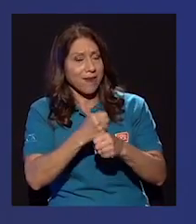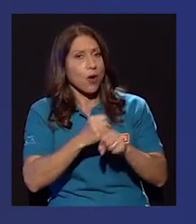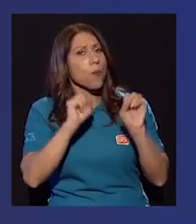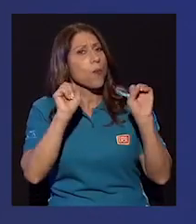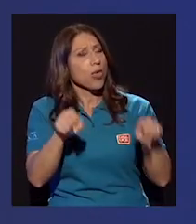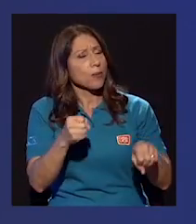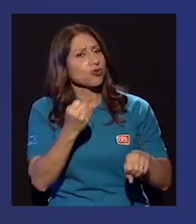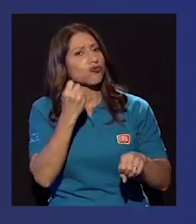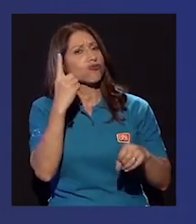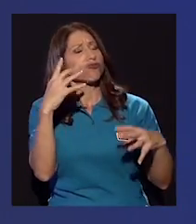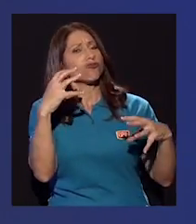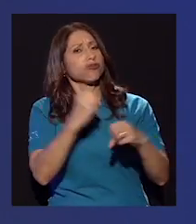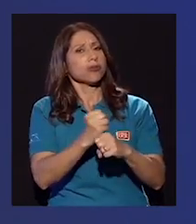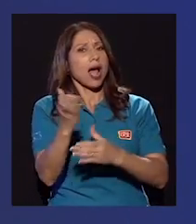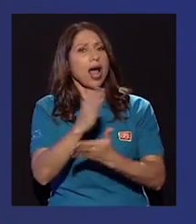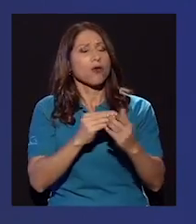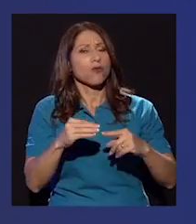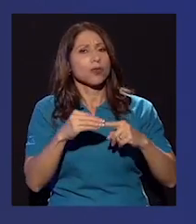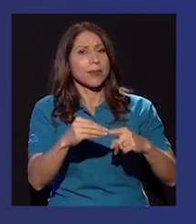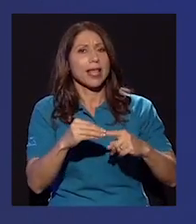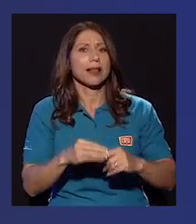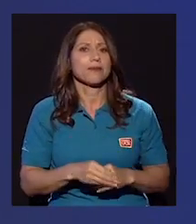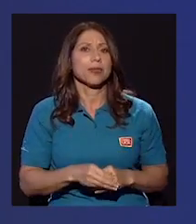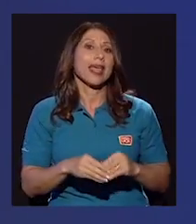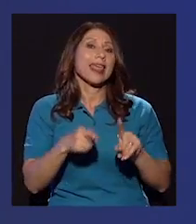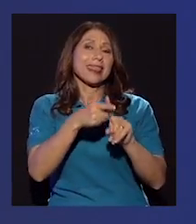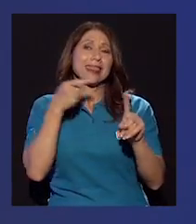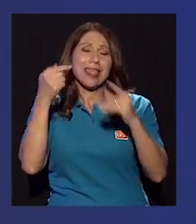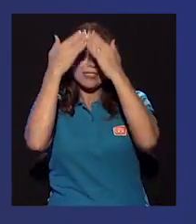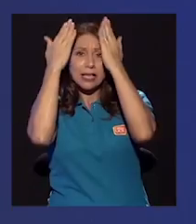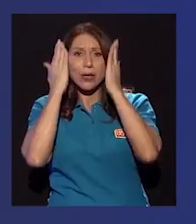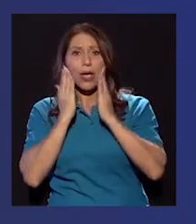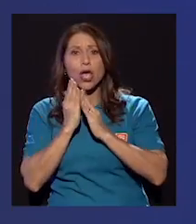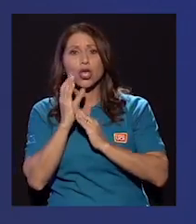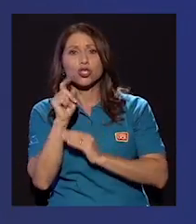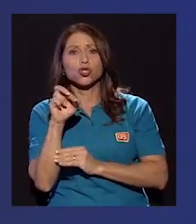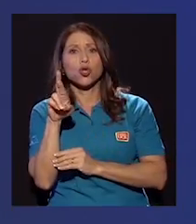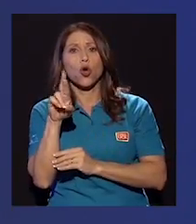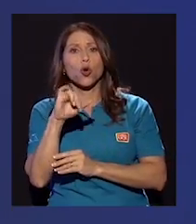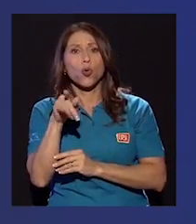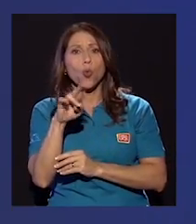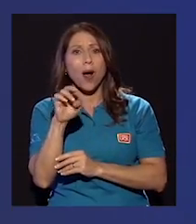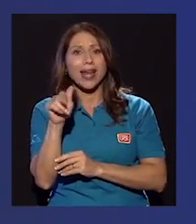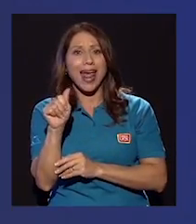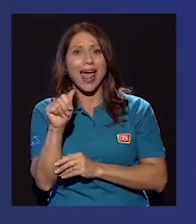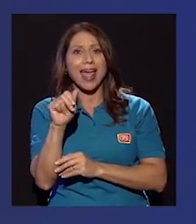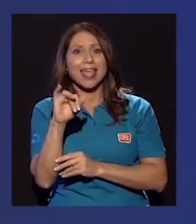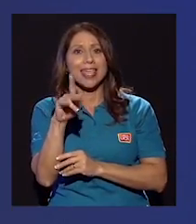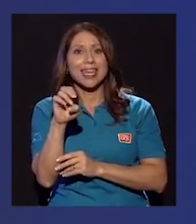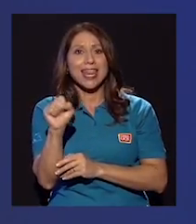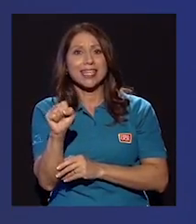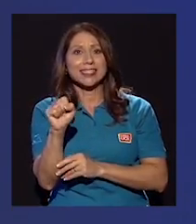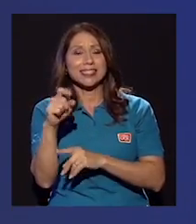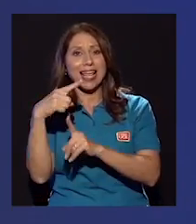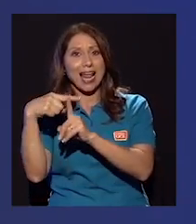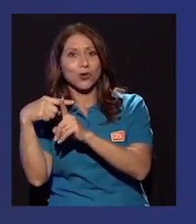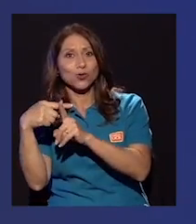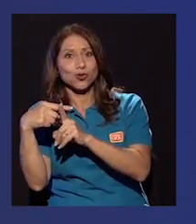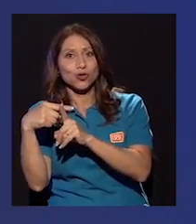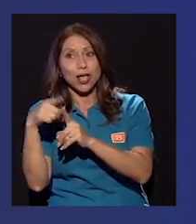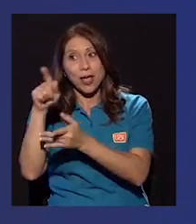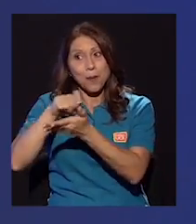interpretar algo fundamental. Si vamos desde Sor Juana Inés de la Cruz, que con sus poemas decía que los hombres éramos unos malditos,